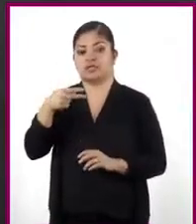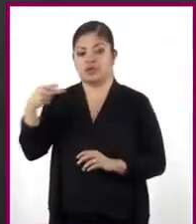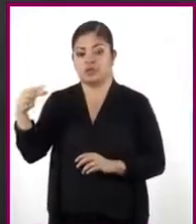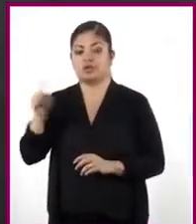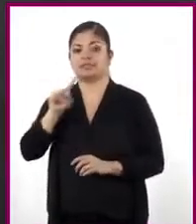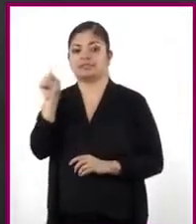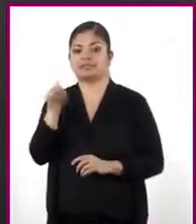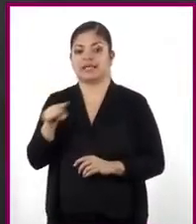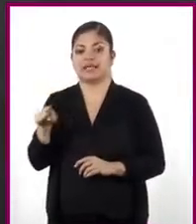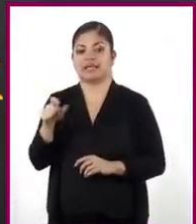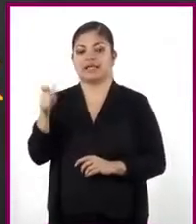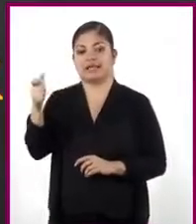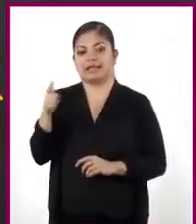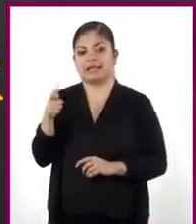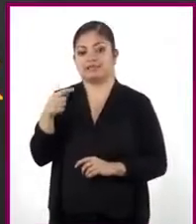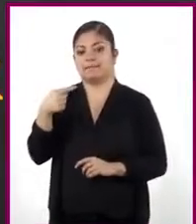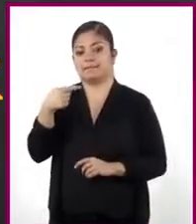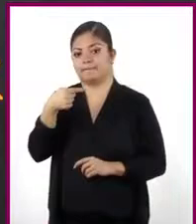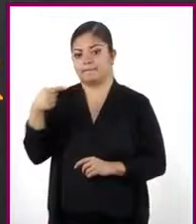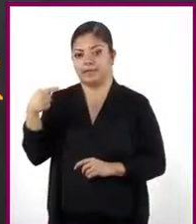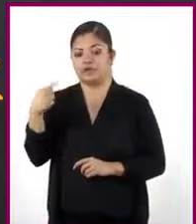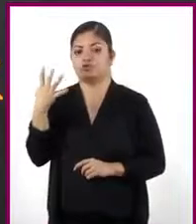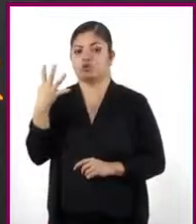ZX menos 4Z.